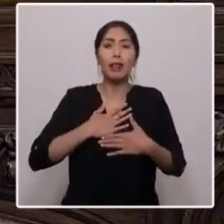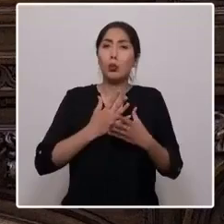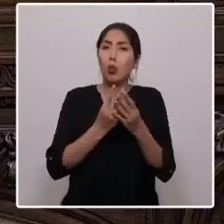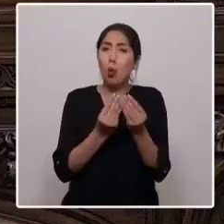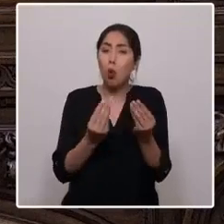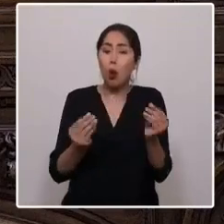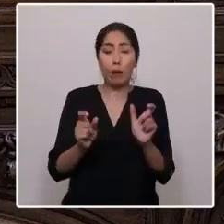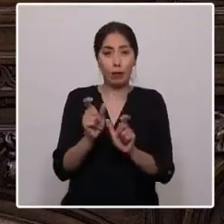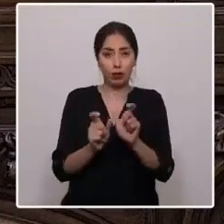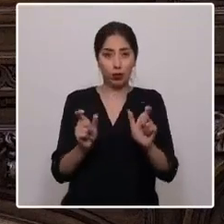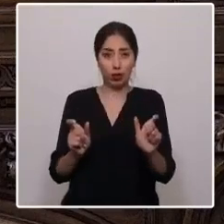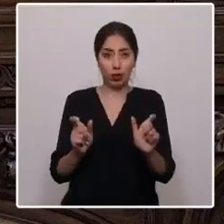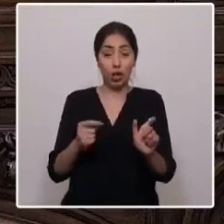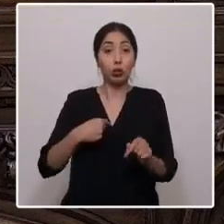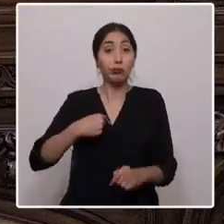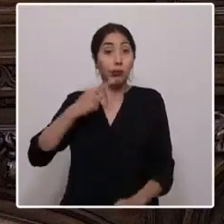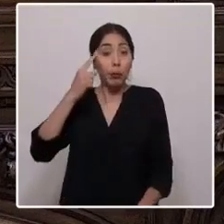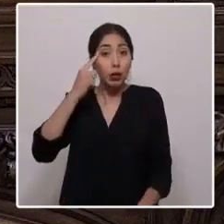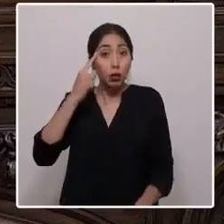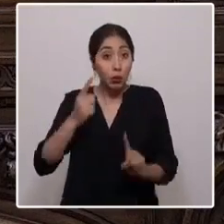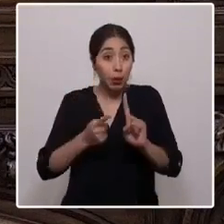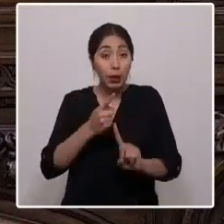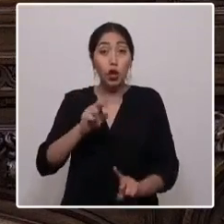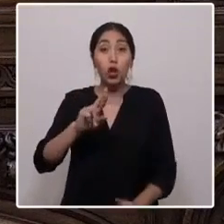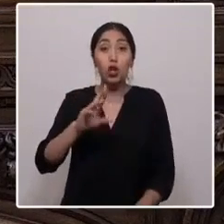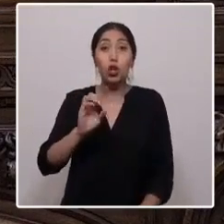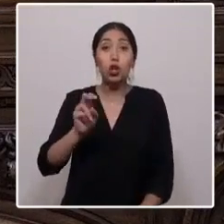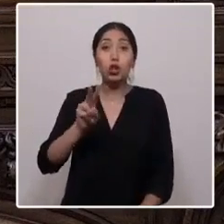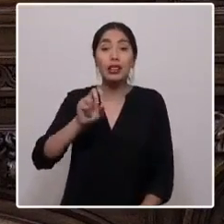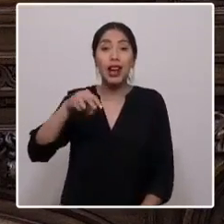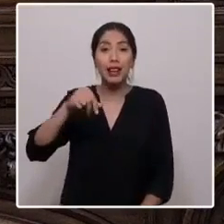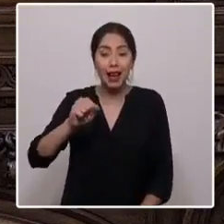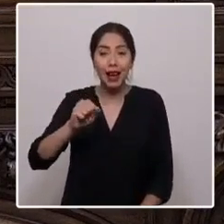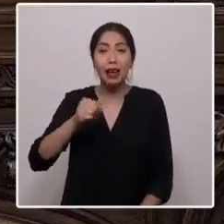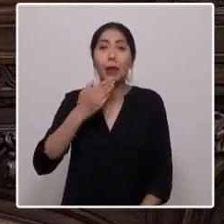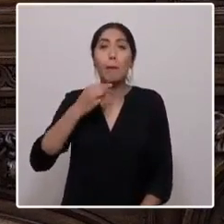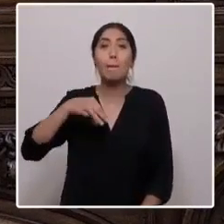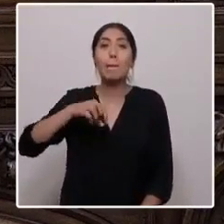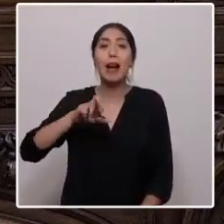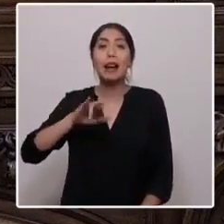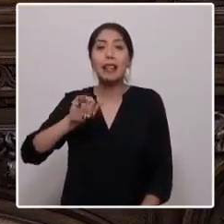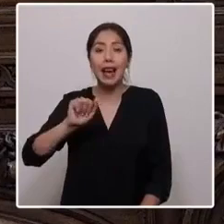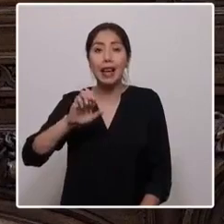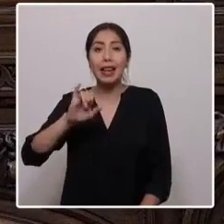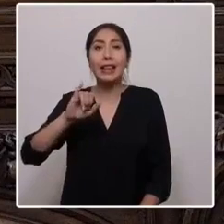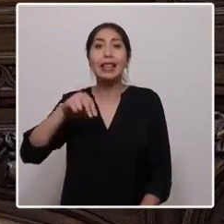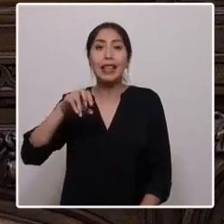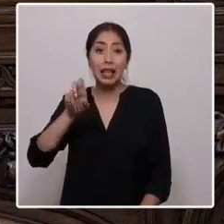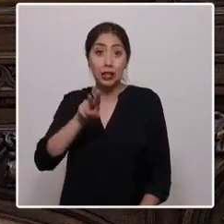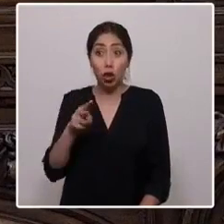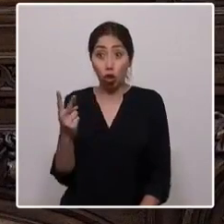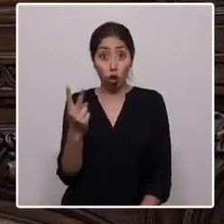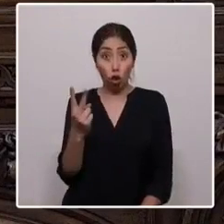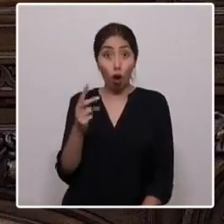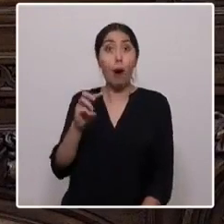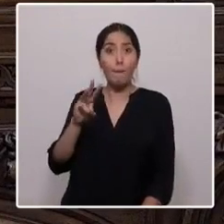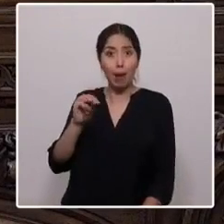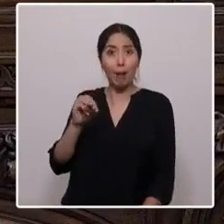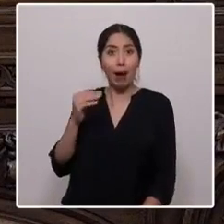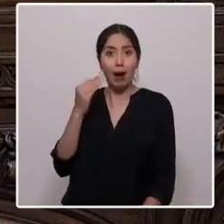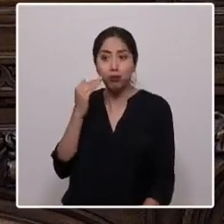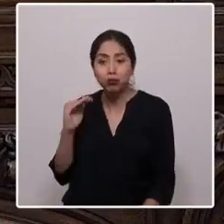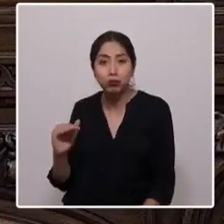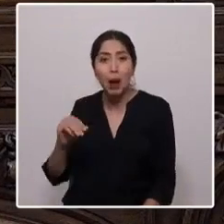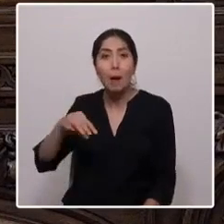Y pienso primero en Rosana y María Inés, ambas madres de Maximiliano, a quienes él las reconoce como lo que son,